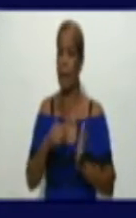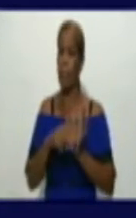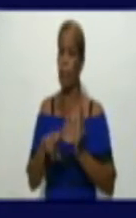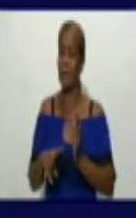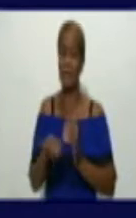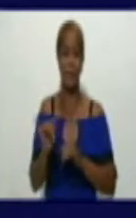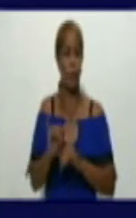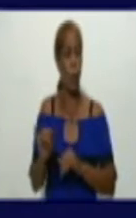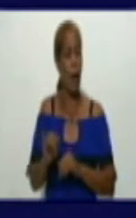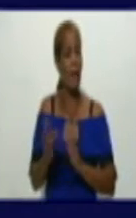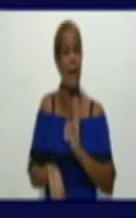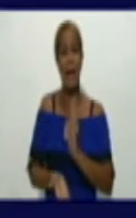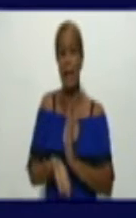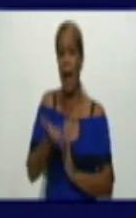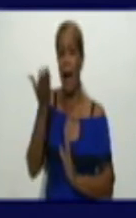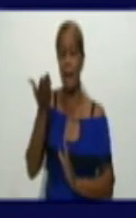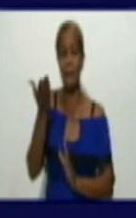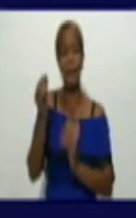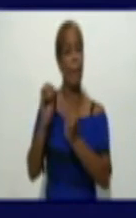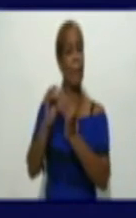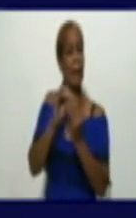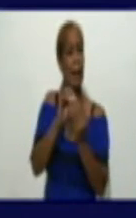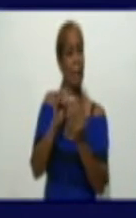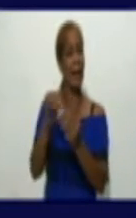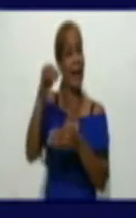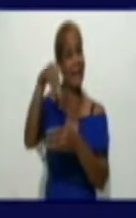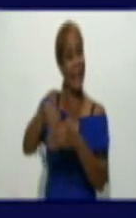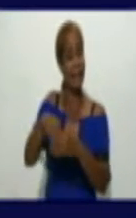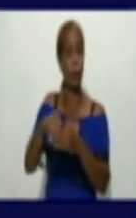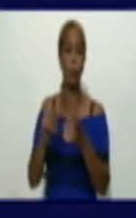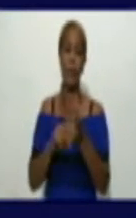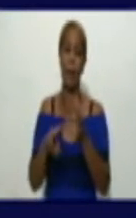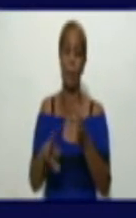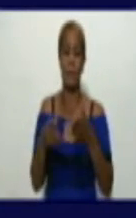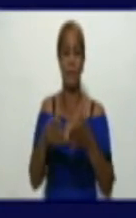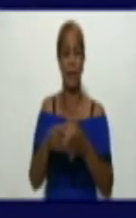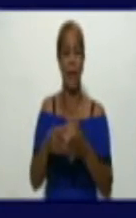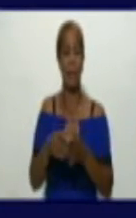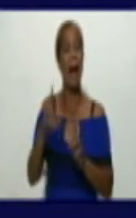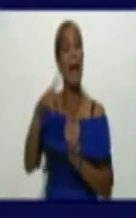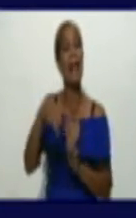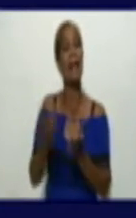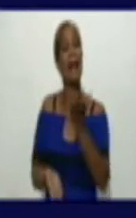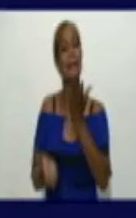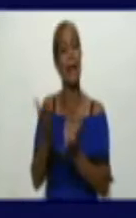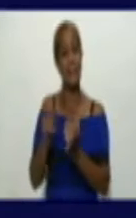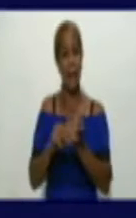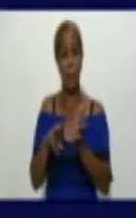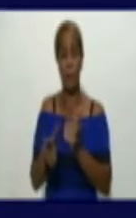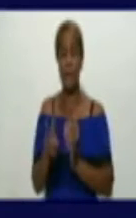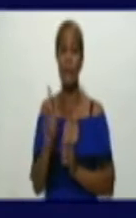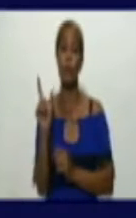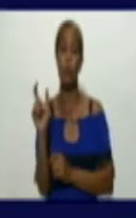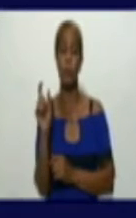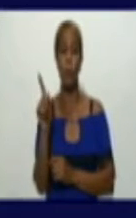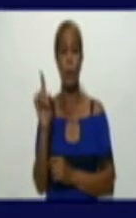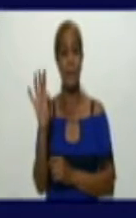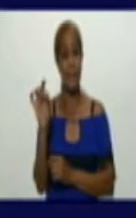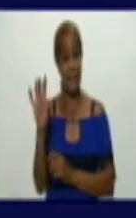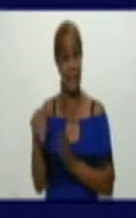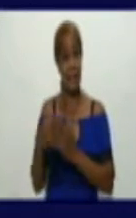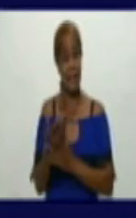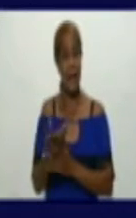del virus y la alta incidencia del mismo en toda la provincia. La tasa hoy de la provincia, en los últimos 15 días, la provincia